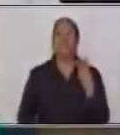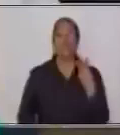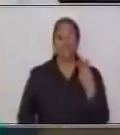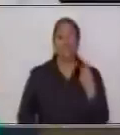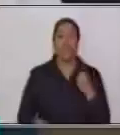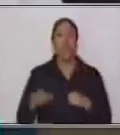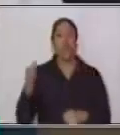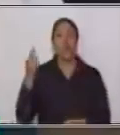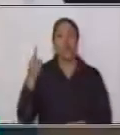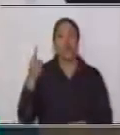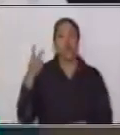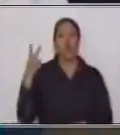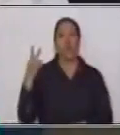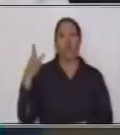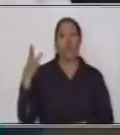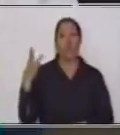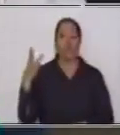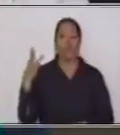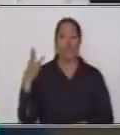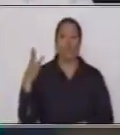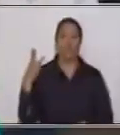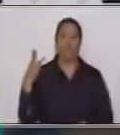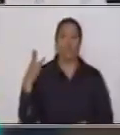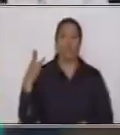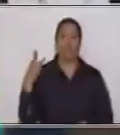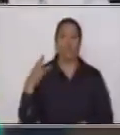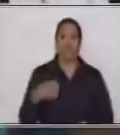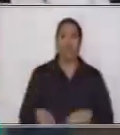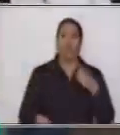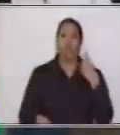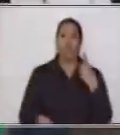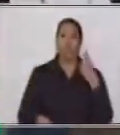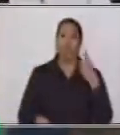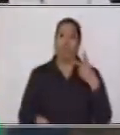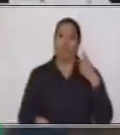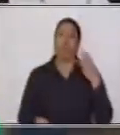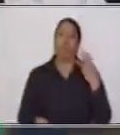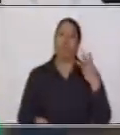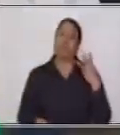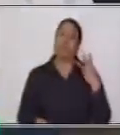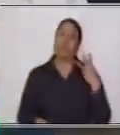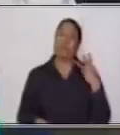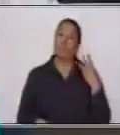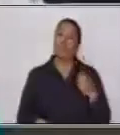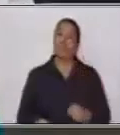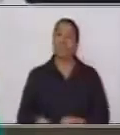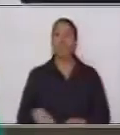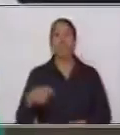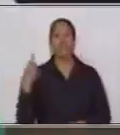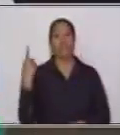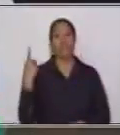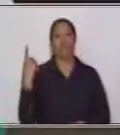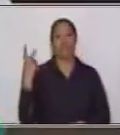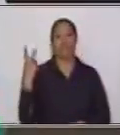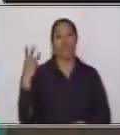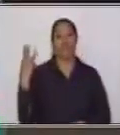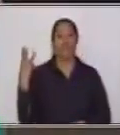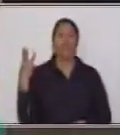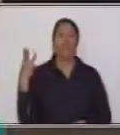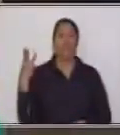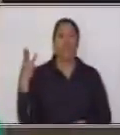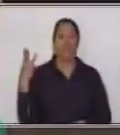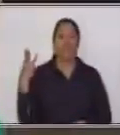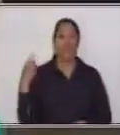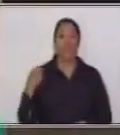Uno, dos, tres. Uno, dos, tres. Uno, dos.